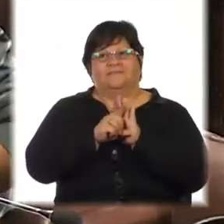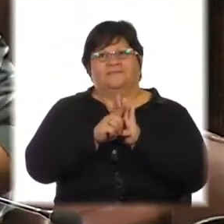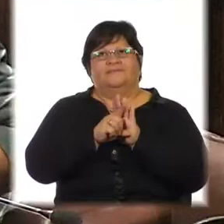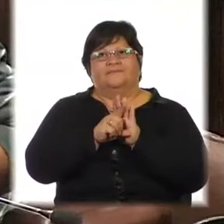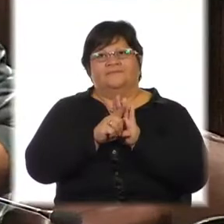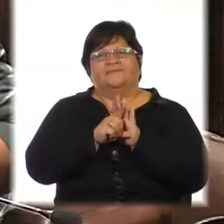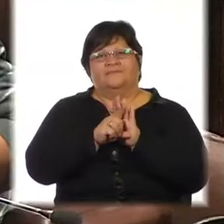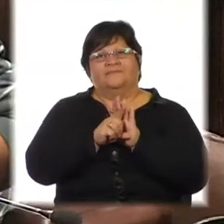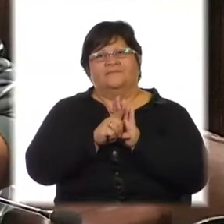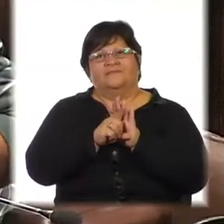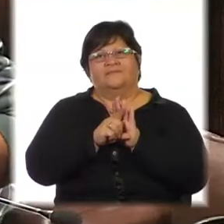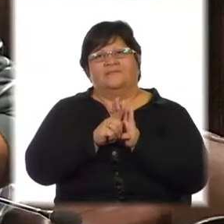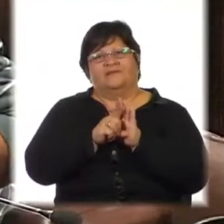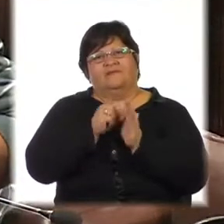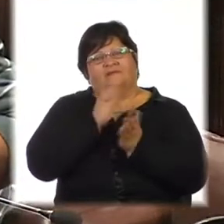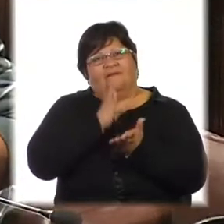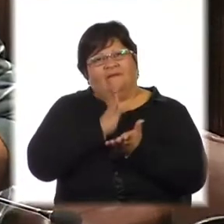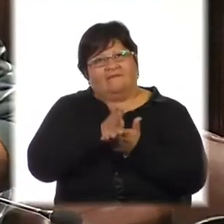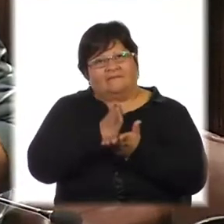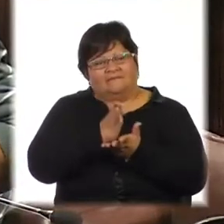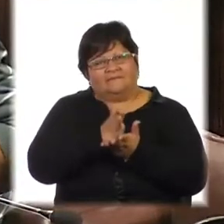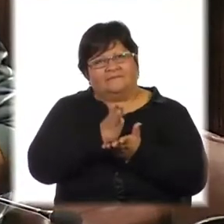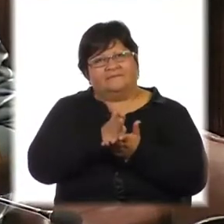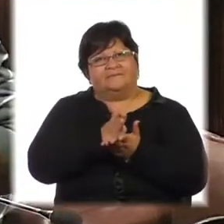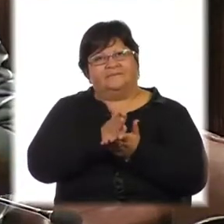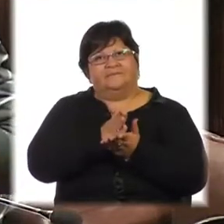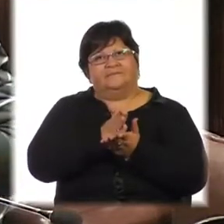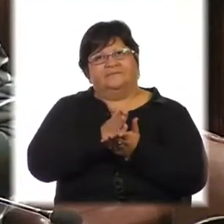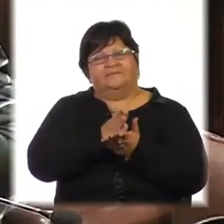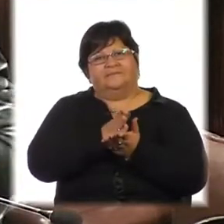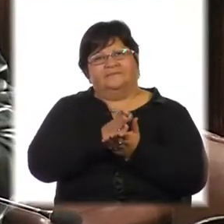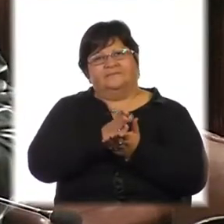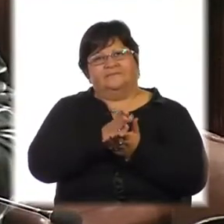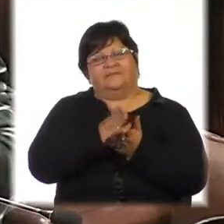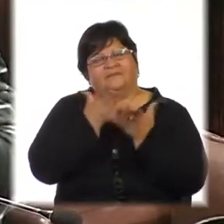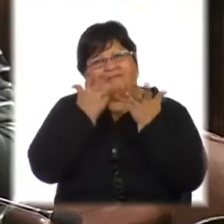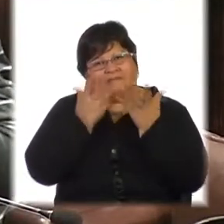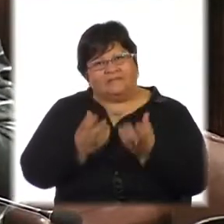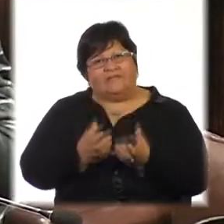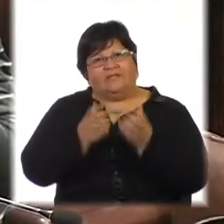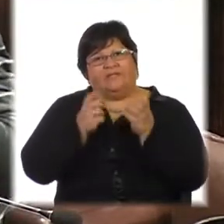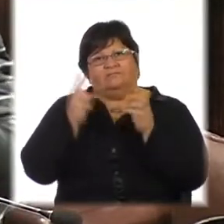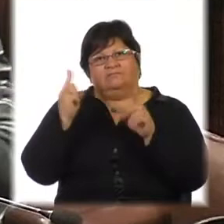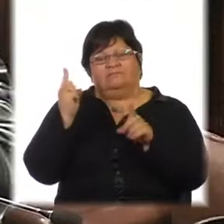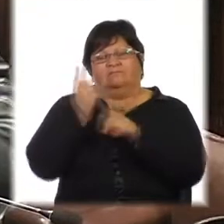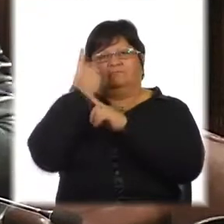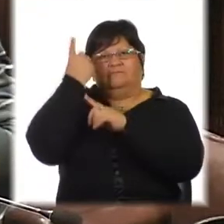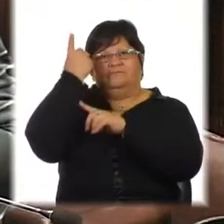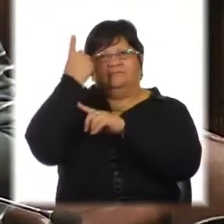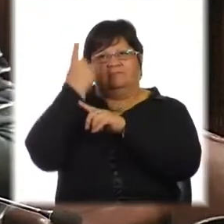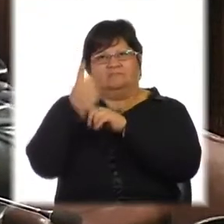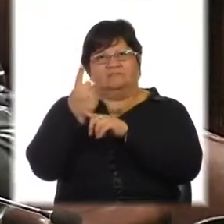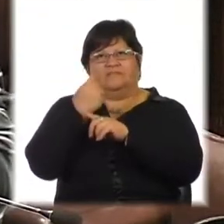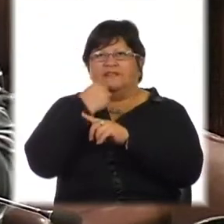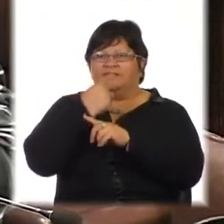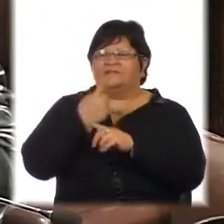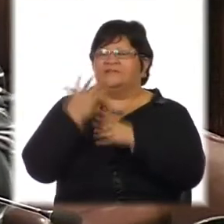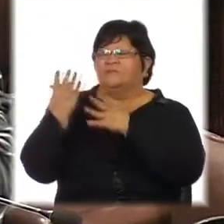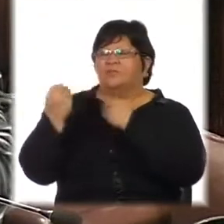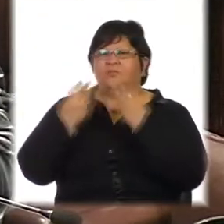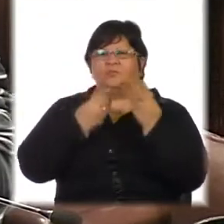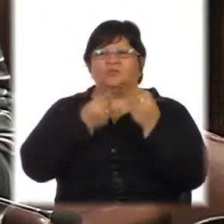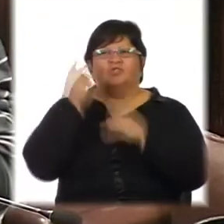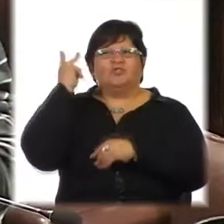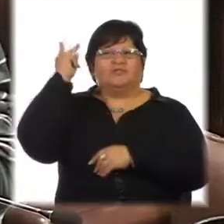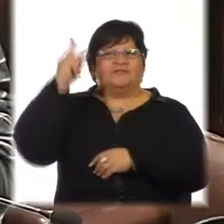Derechos. Yo quiero destacar, por más que varios legisladores y legisladoras que han